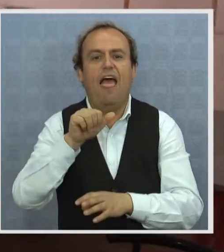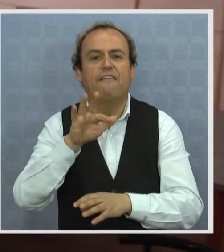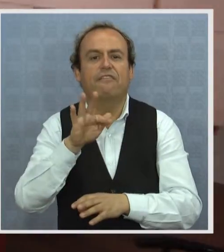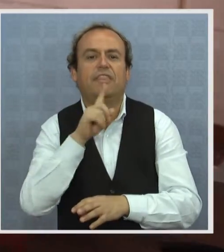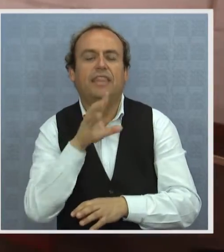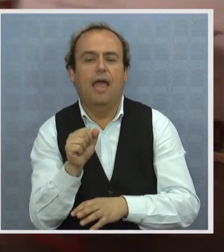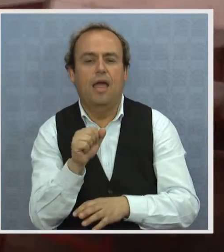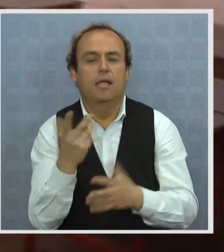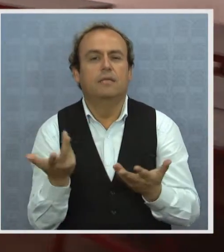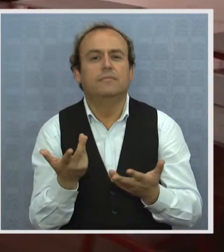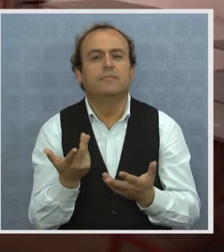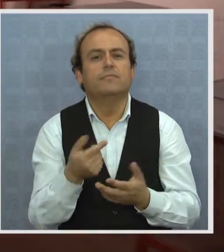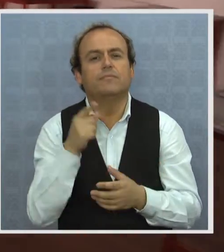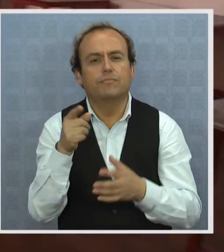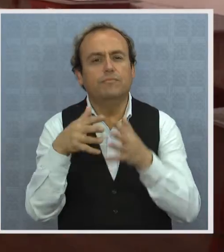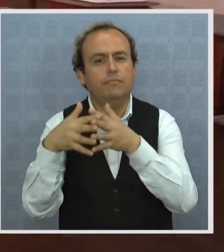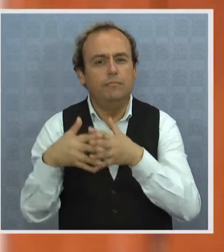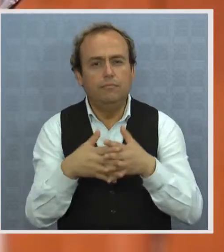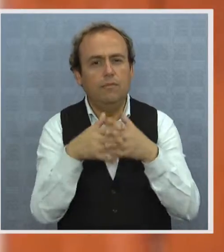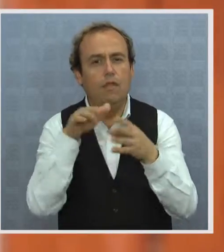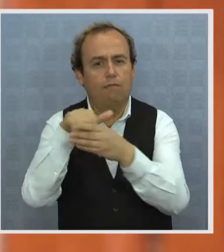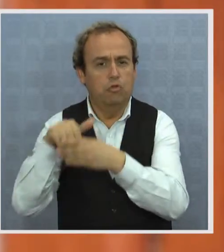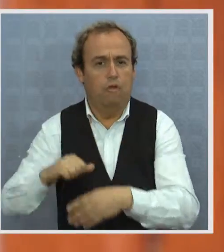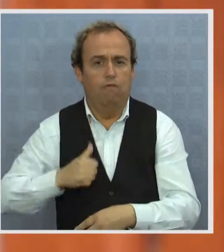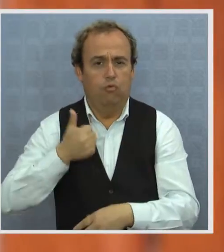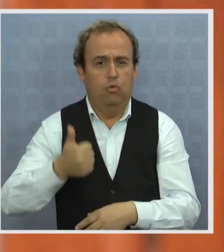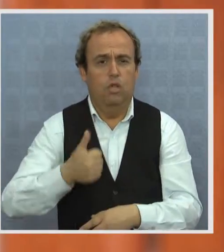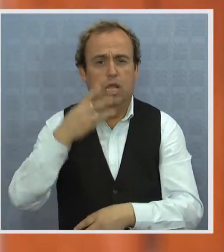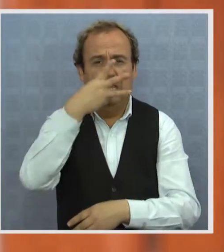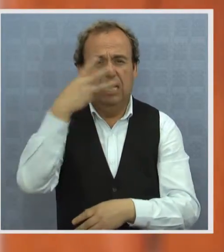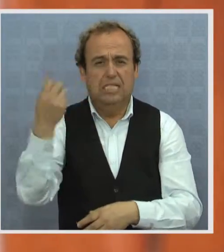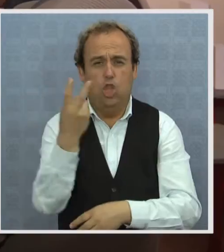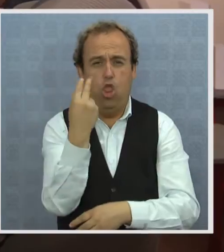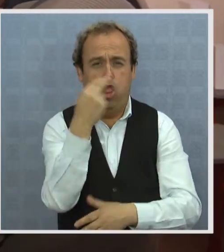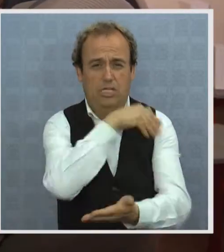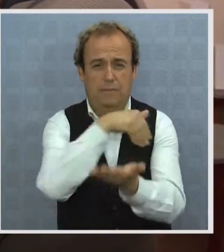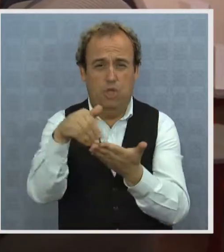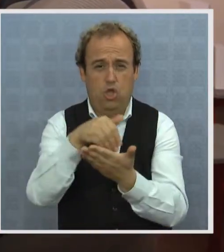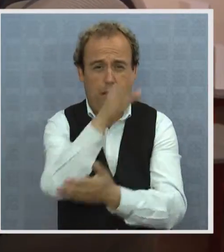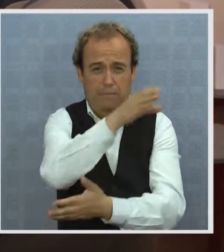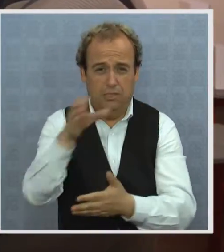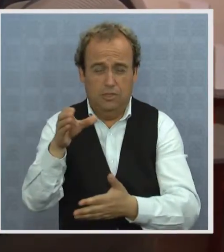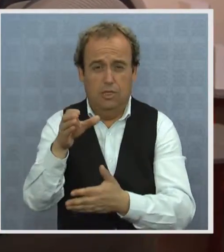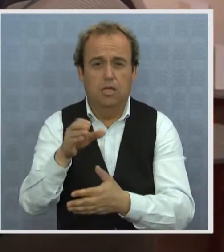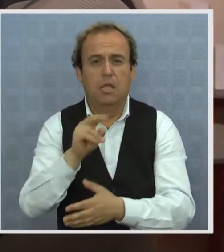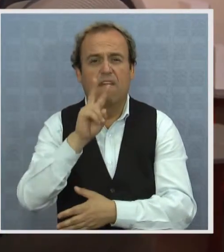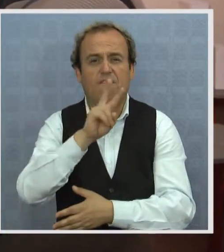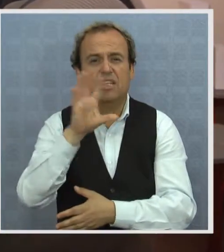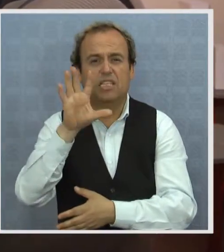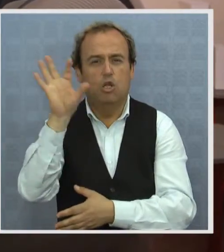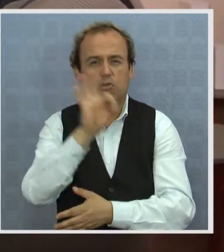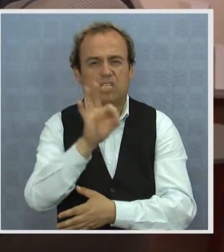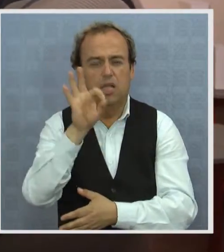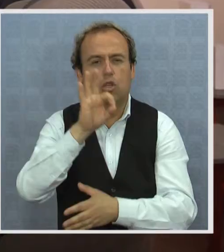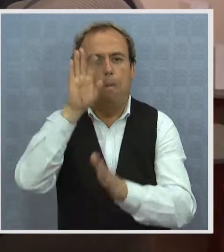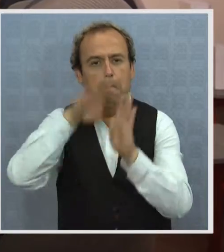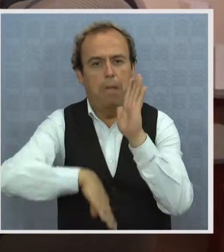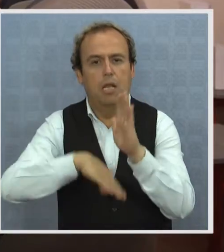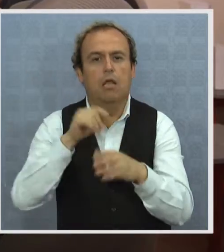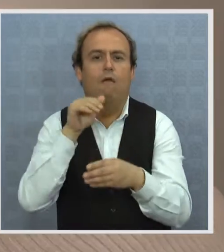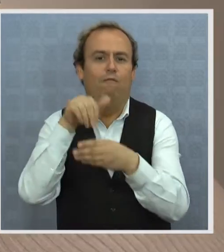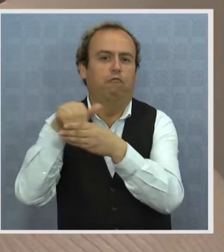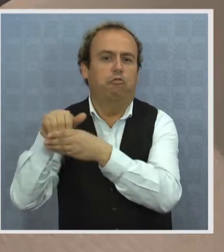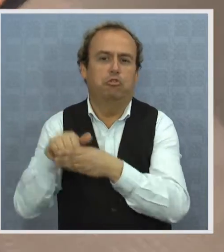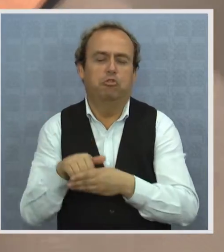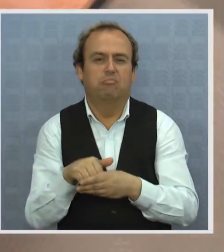El sistema de votación norteamericano es voluntario y de los 312 millones de habitantes, menos del 25% de la población